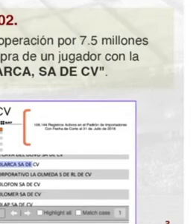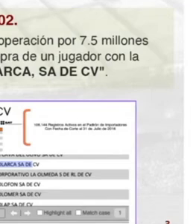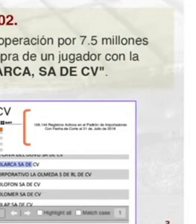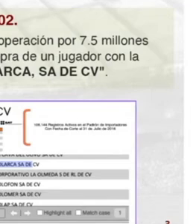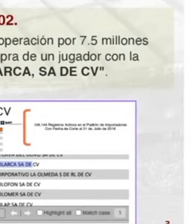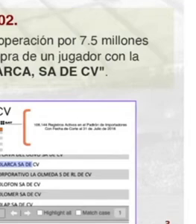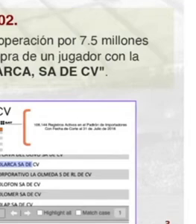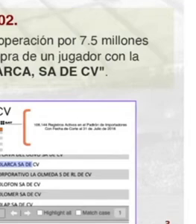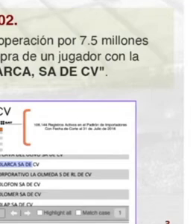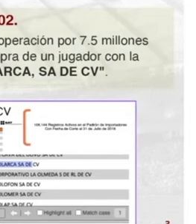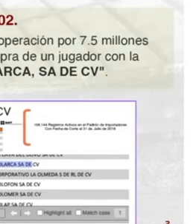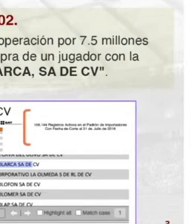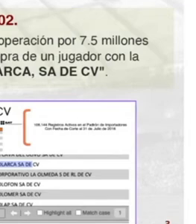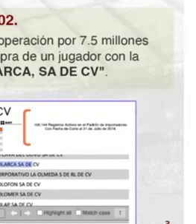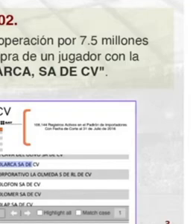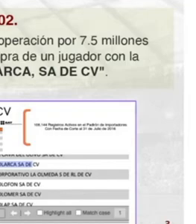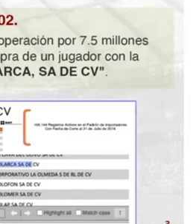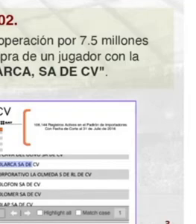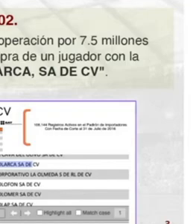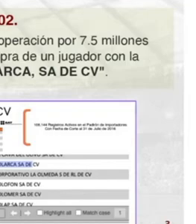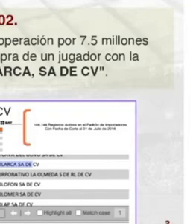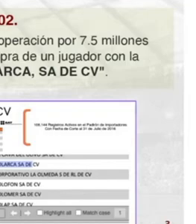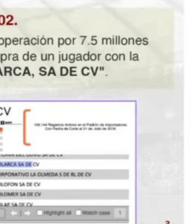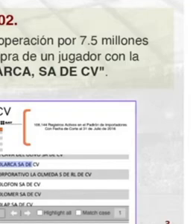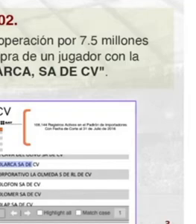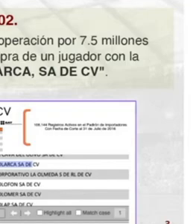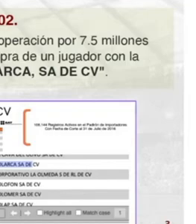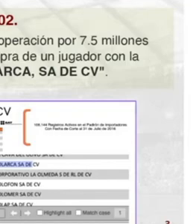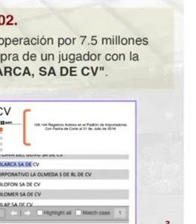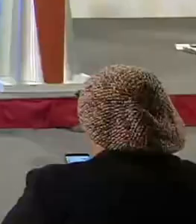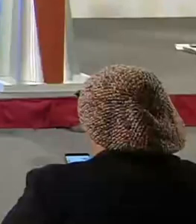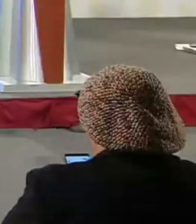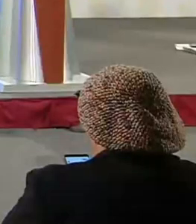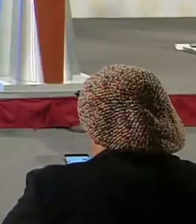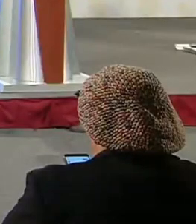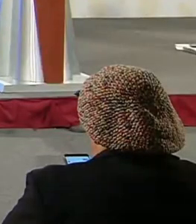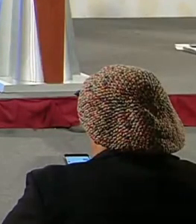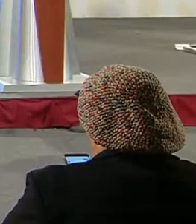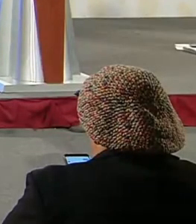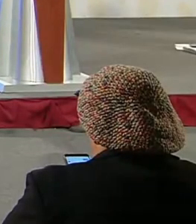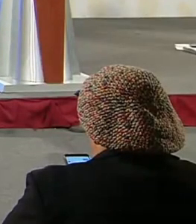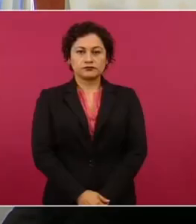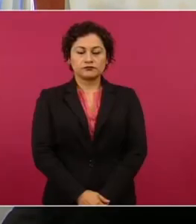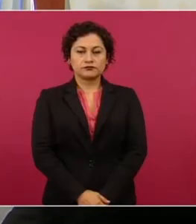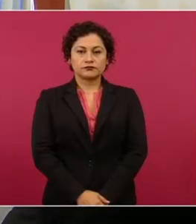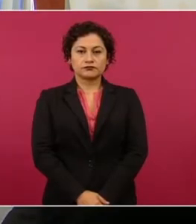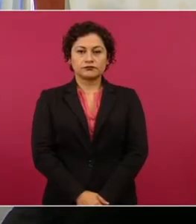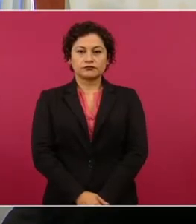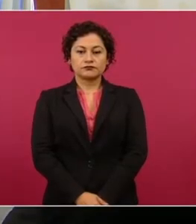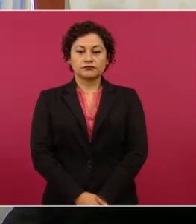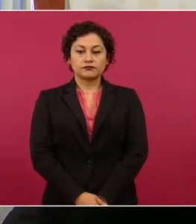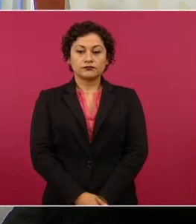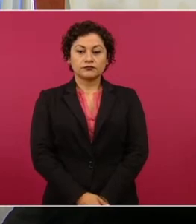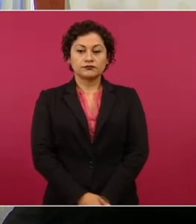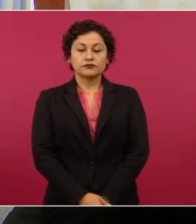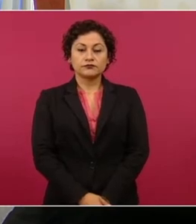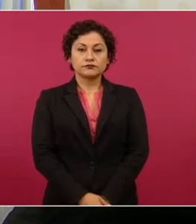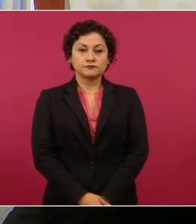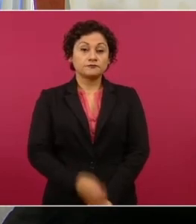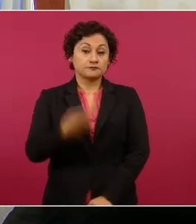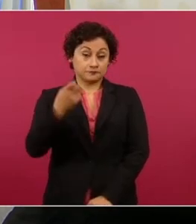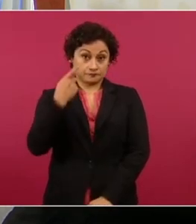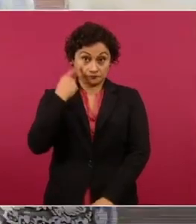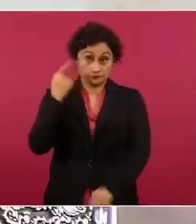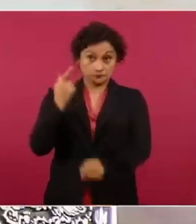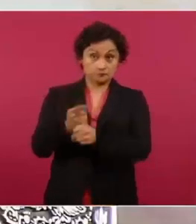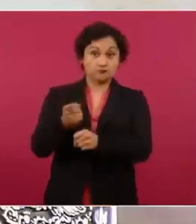en fuentes abiertas pudimos ver que es una importadora. Y pues bueno, este es el